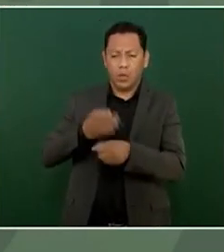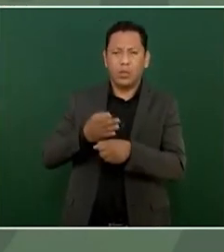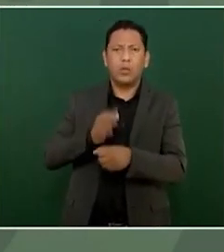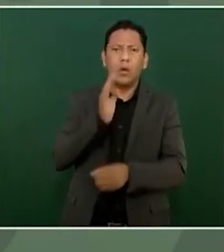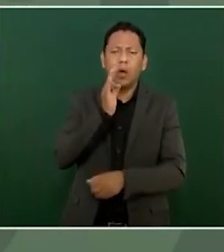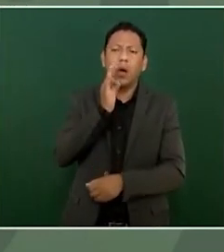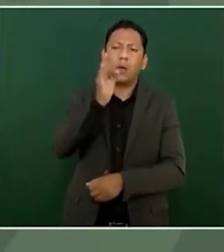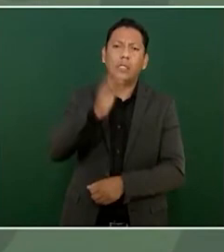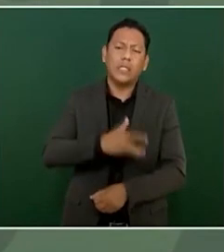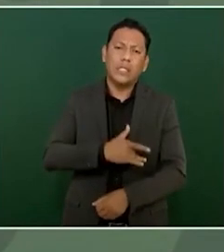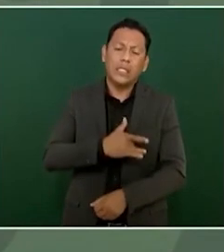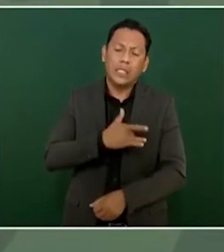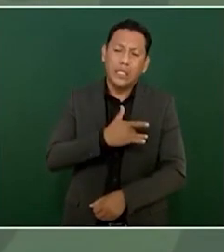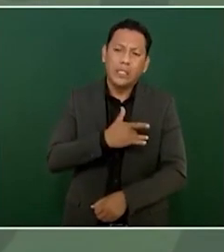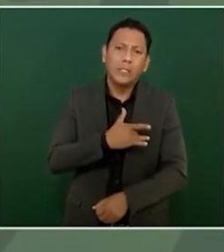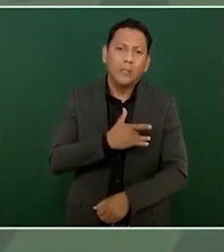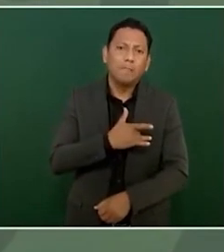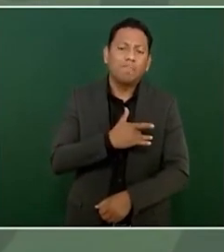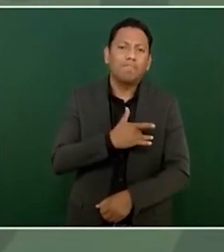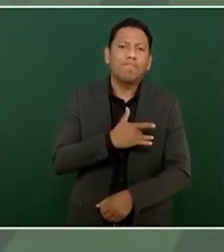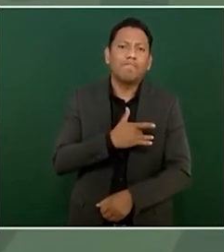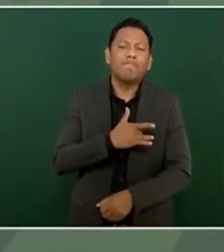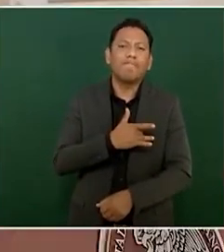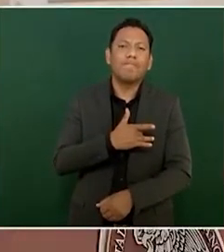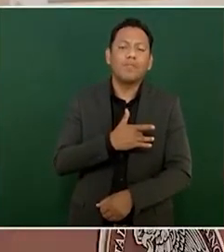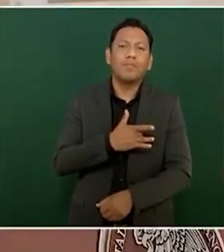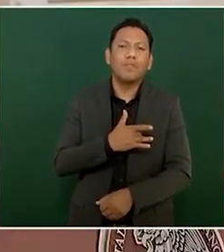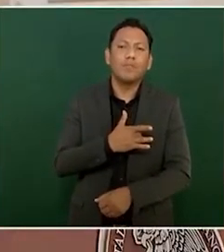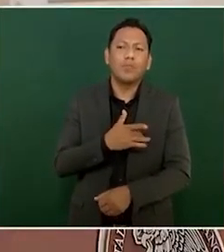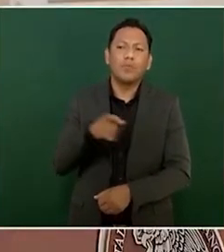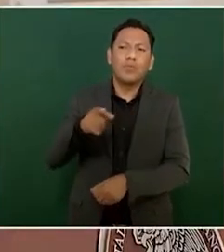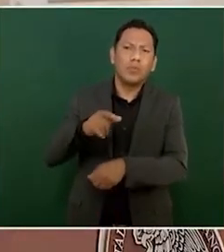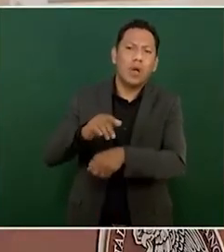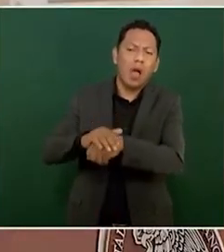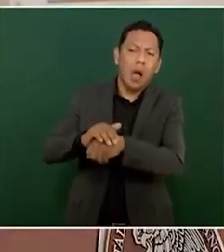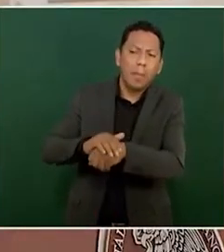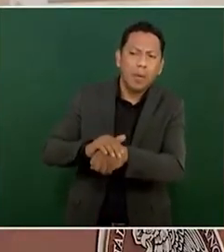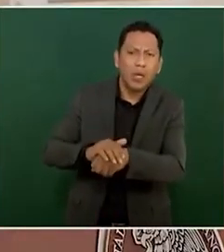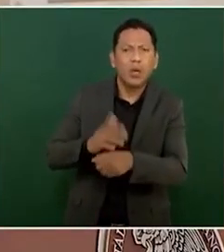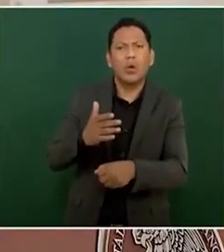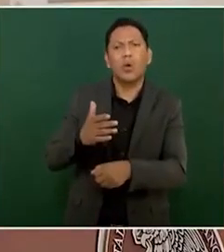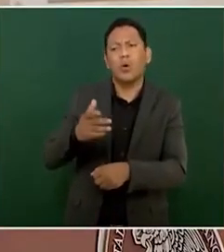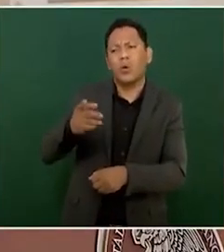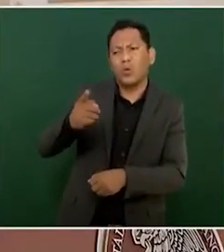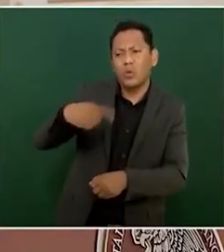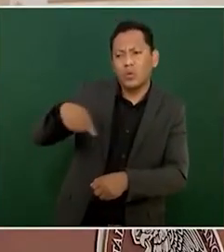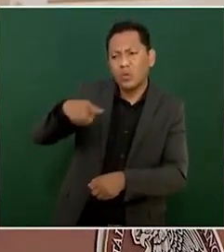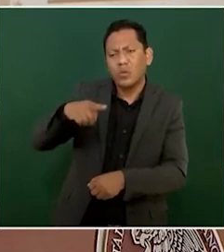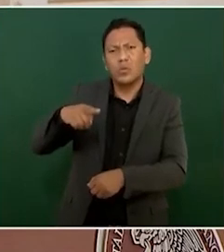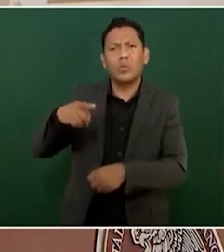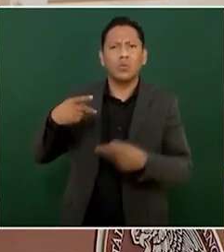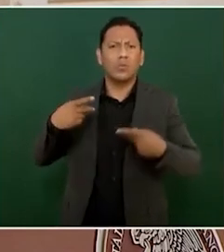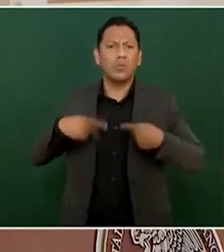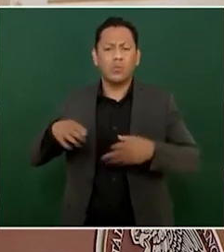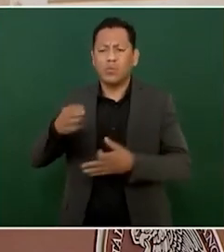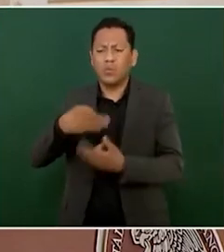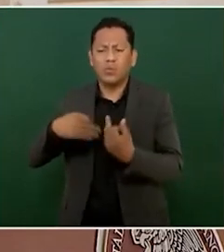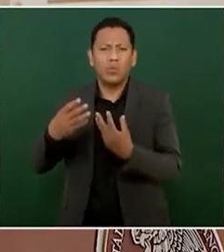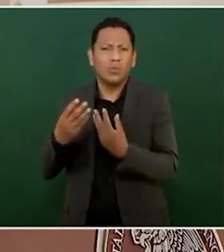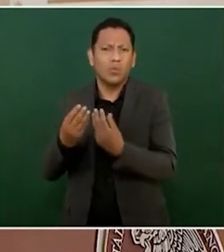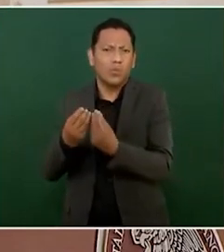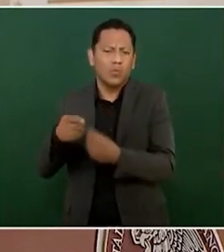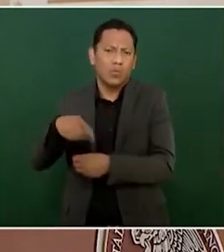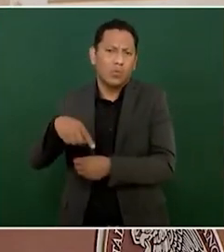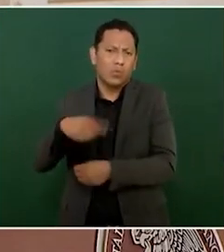pésame a sus familiares y a sus amigos y a toda la gente de Aguililla donde asesinaron